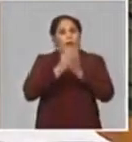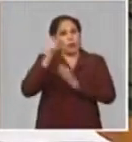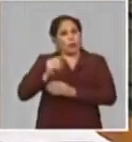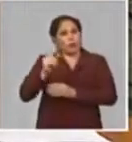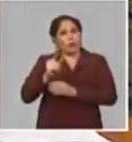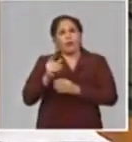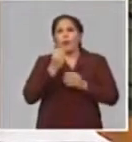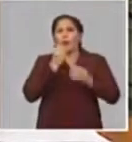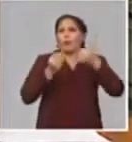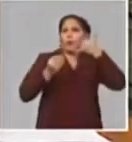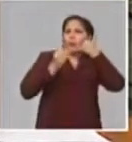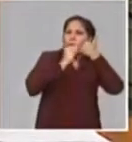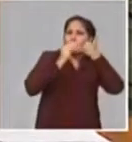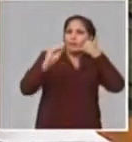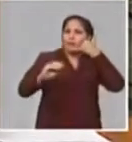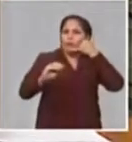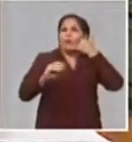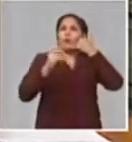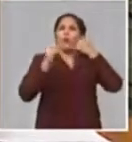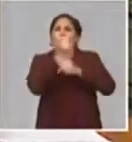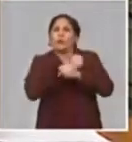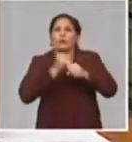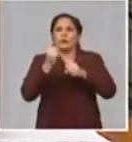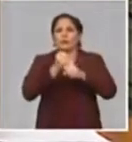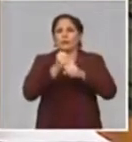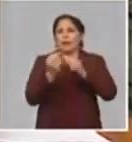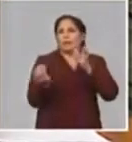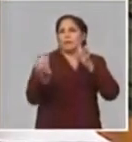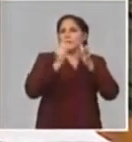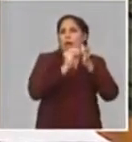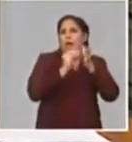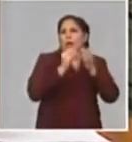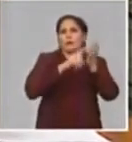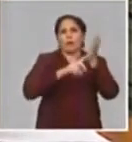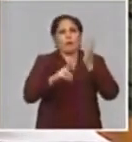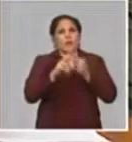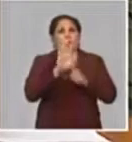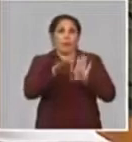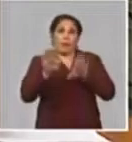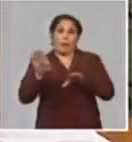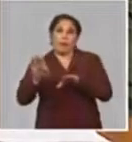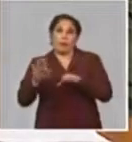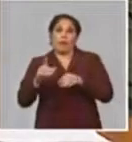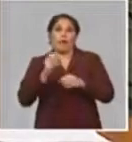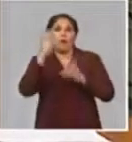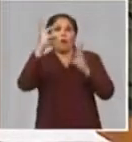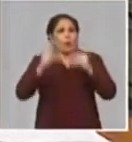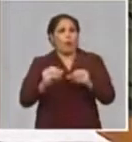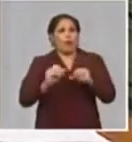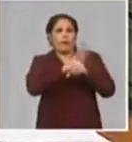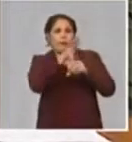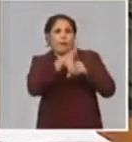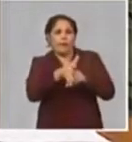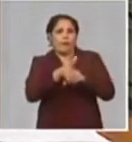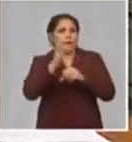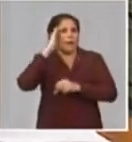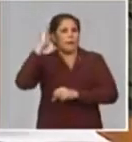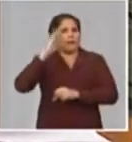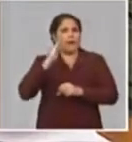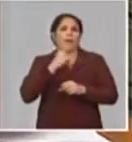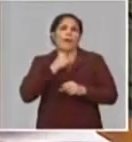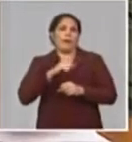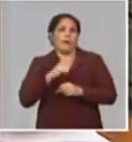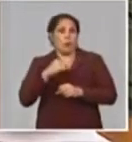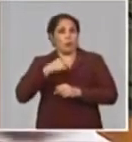descargar la aplicación, cómo utilizar la aplicación en las provincias, para que las personas puedan utilizar el pesquisador virtual, y